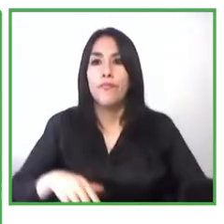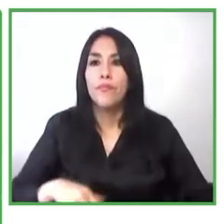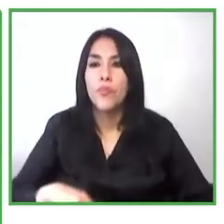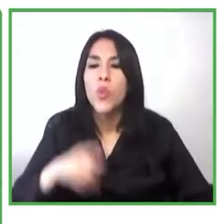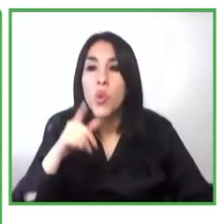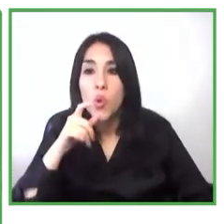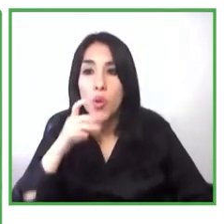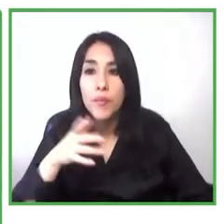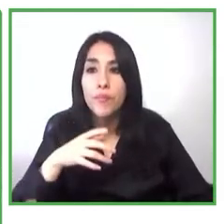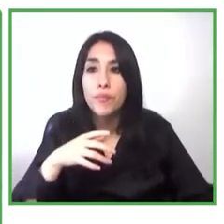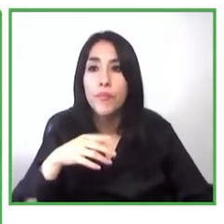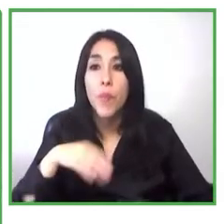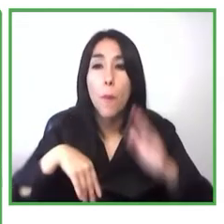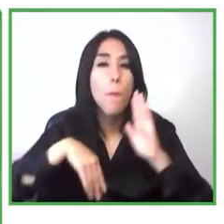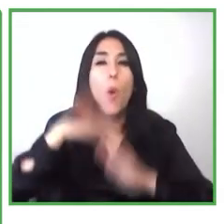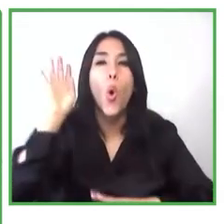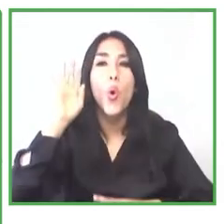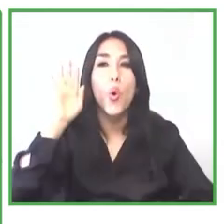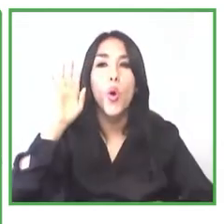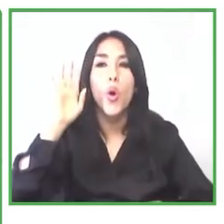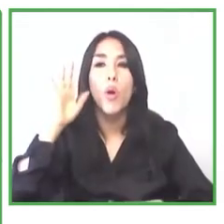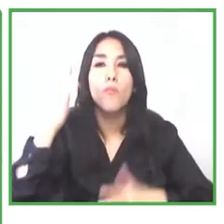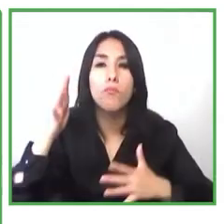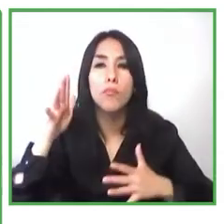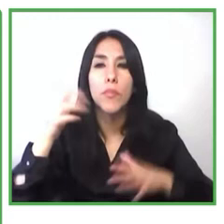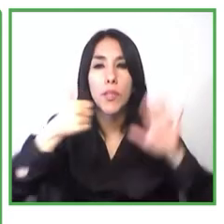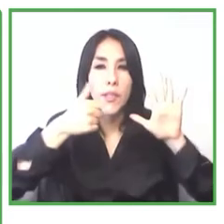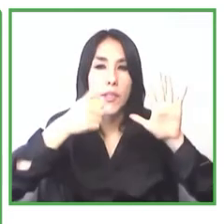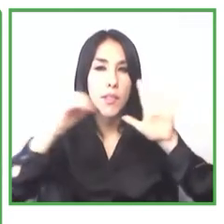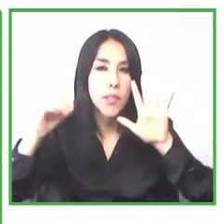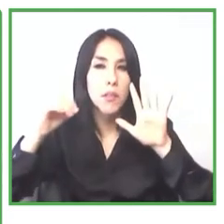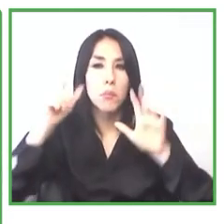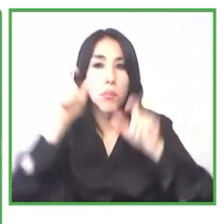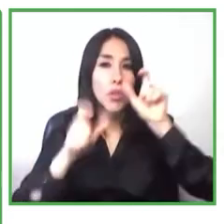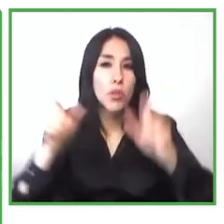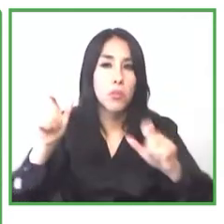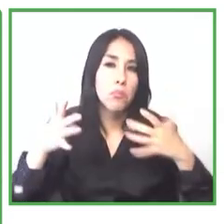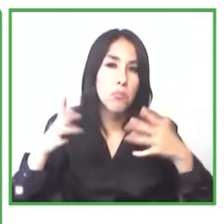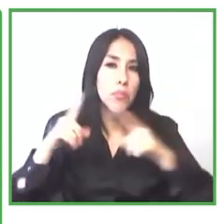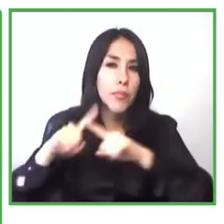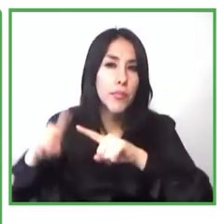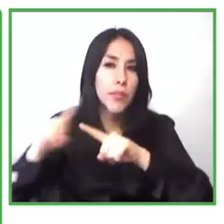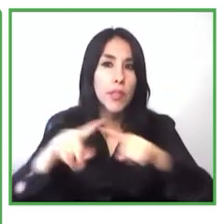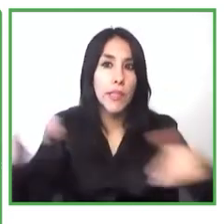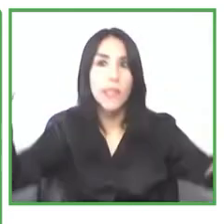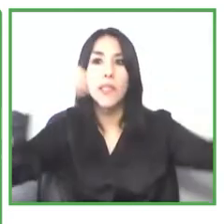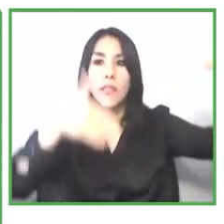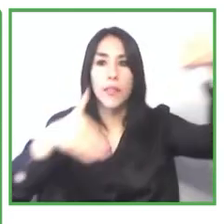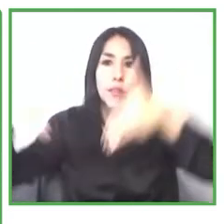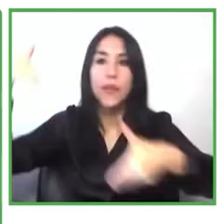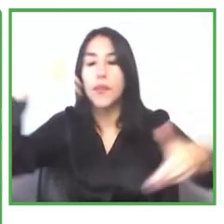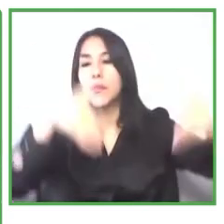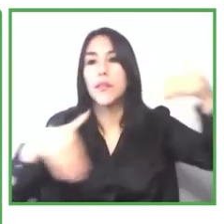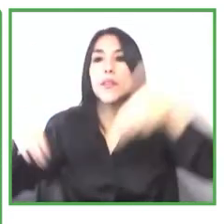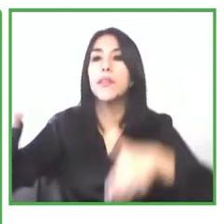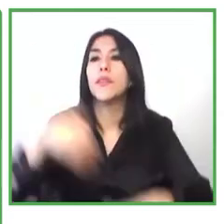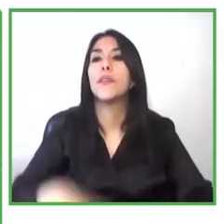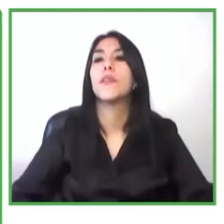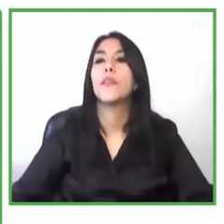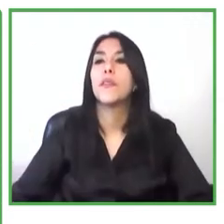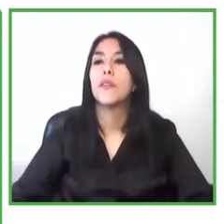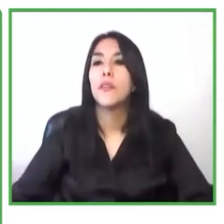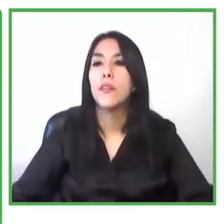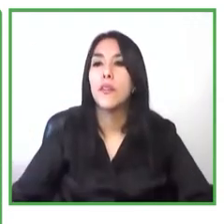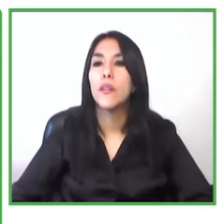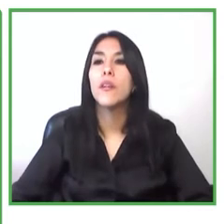600 participantes que han asistido a la conferencia anual que hemos organizado y ahora